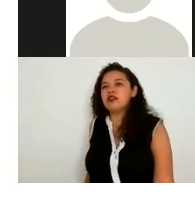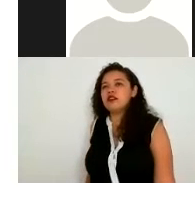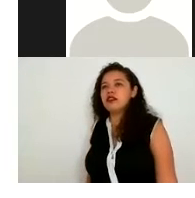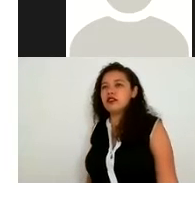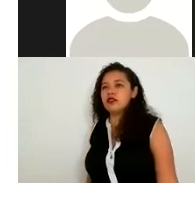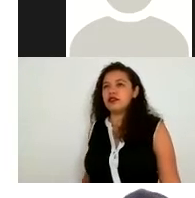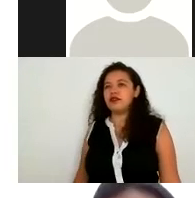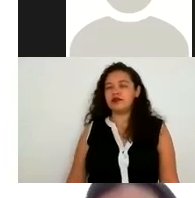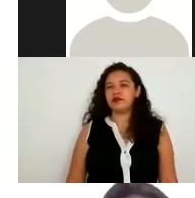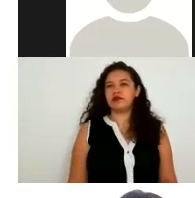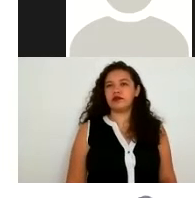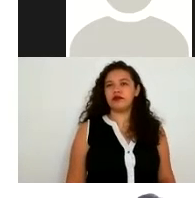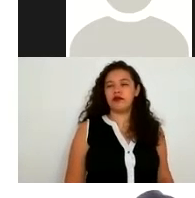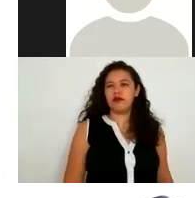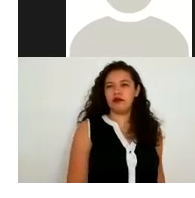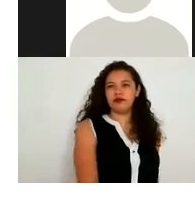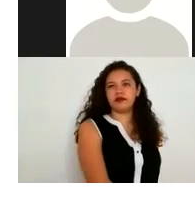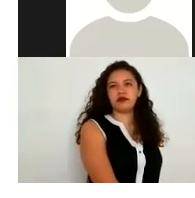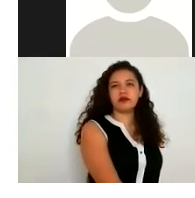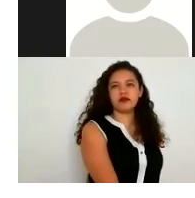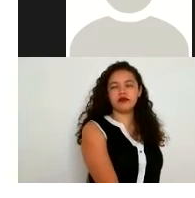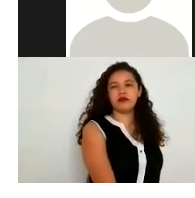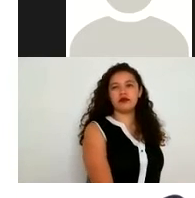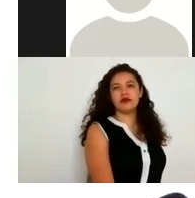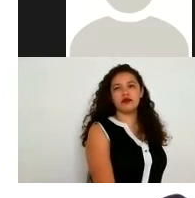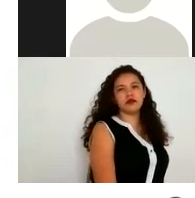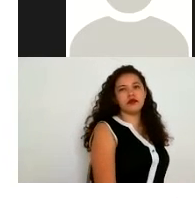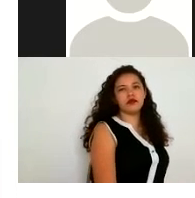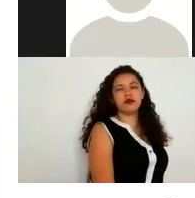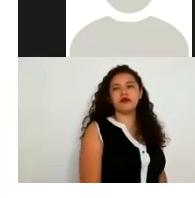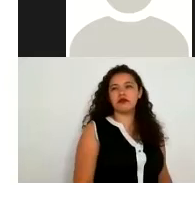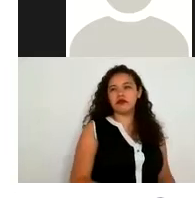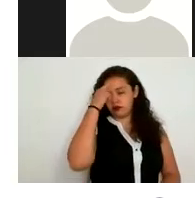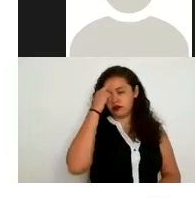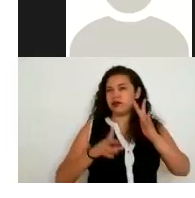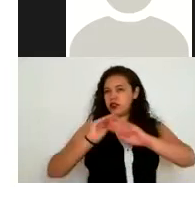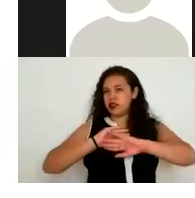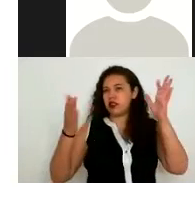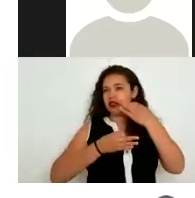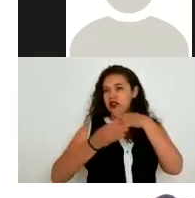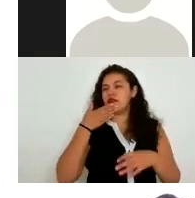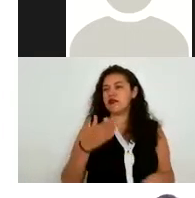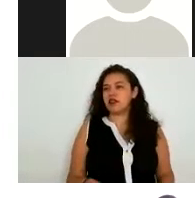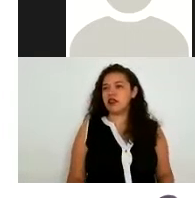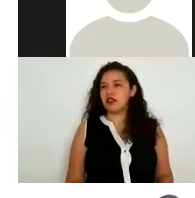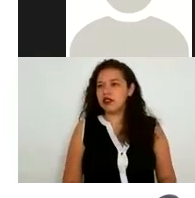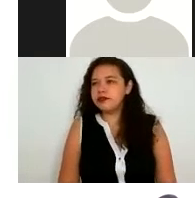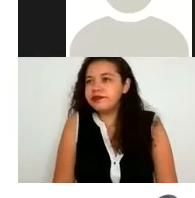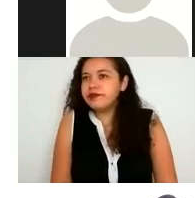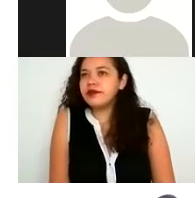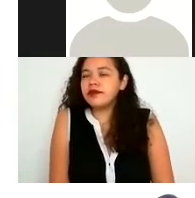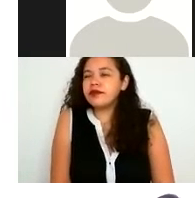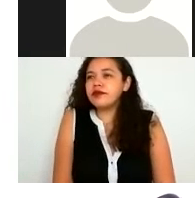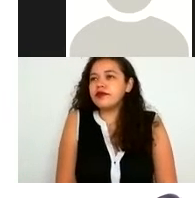me parece que es muy claro lo que mencionó Alex en cuanto al tema del consentimiento que vamos a retomar más adelante